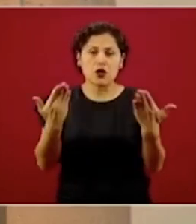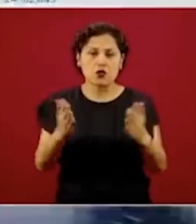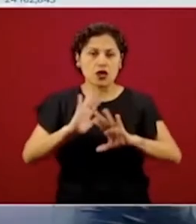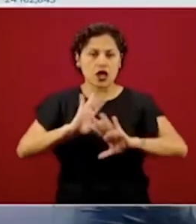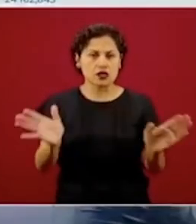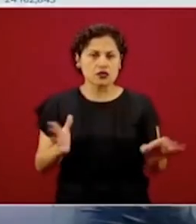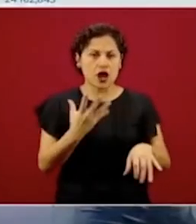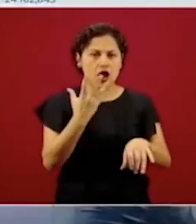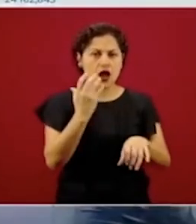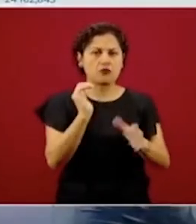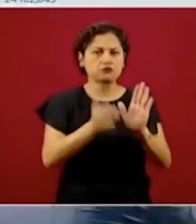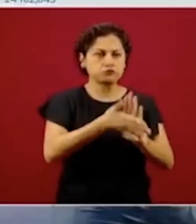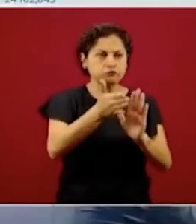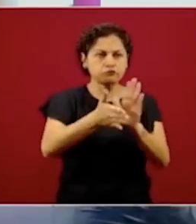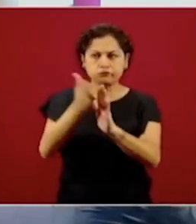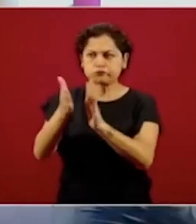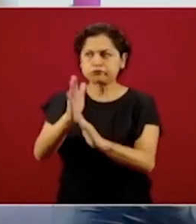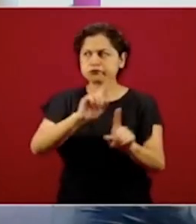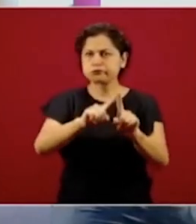Adelante con la siguiente.